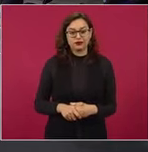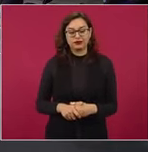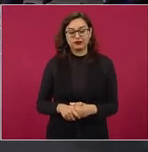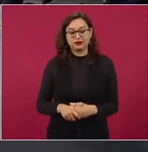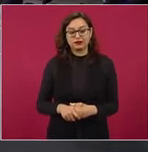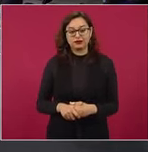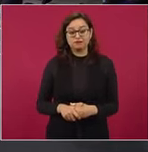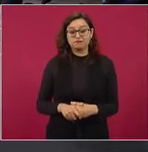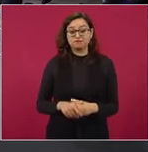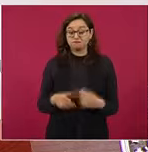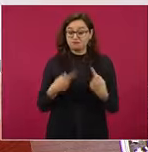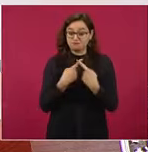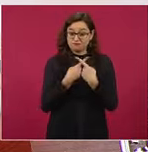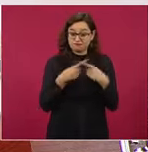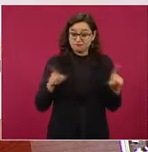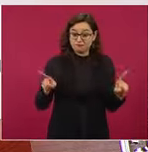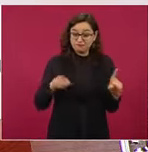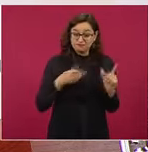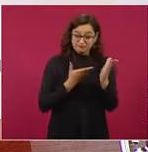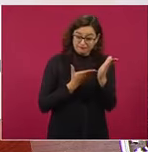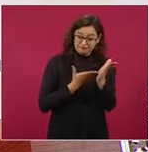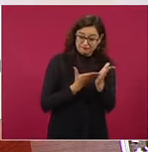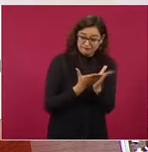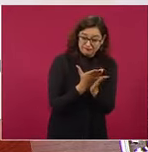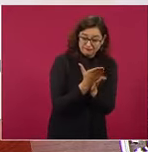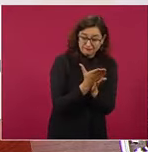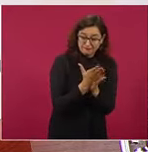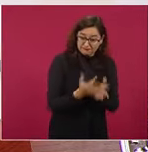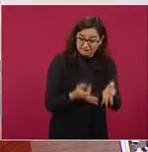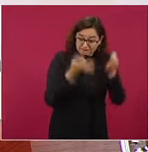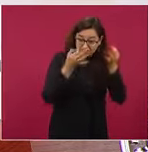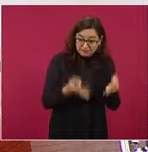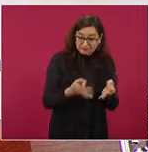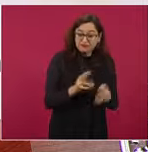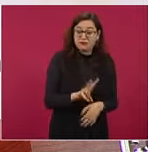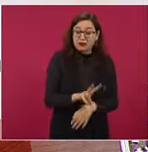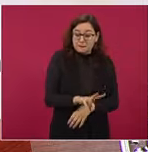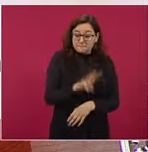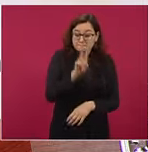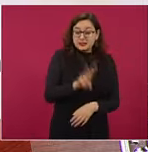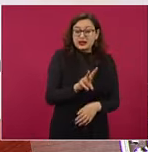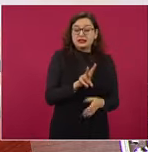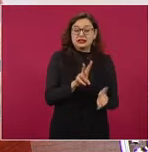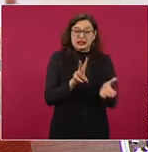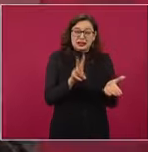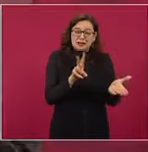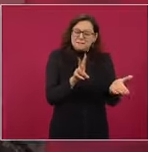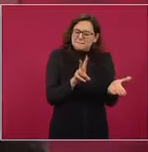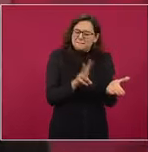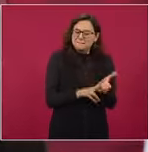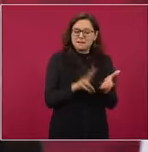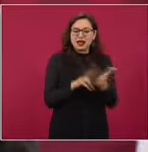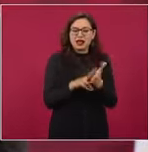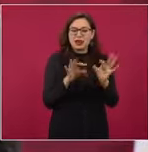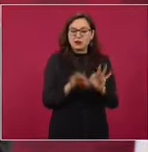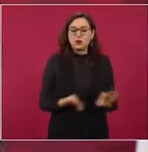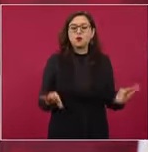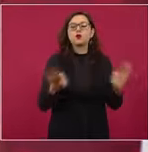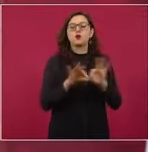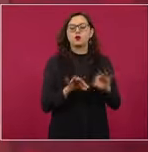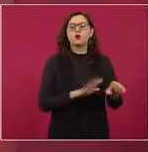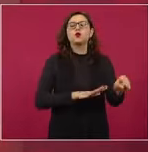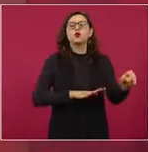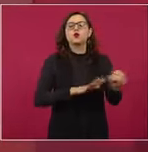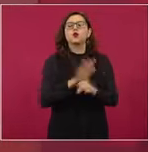la verdadera lealtad la que importa es la que se tiende